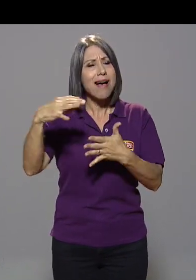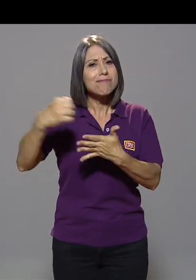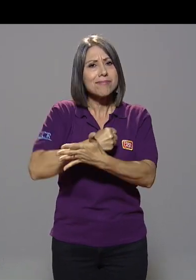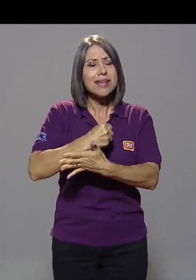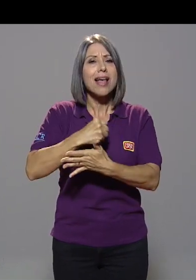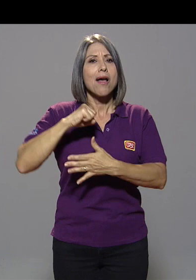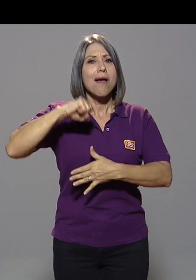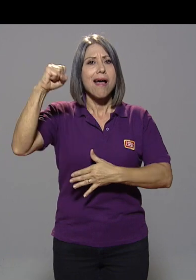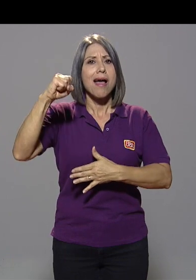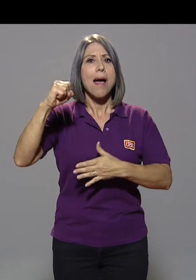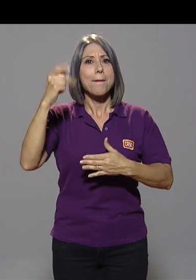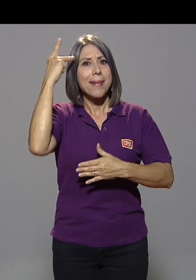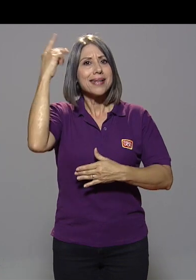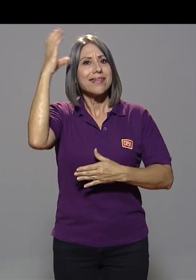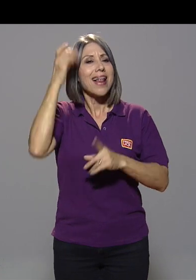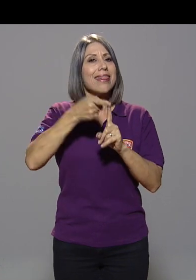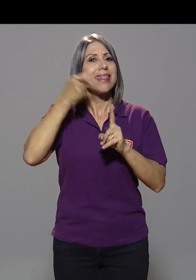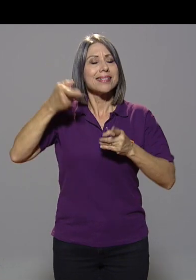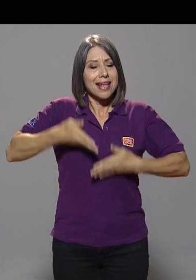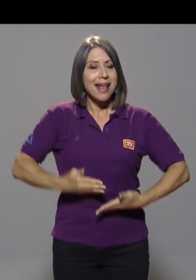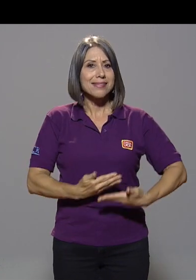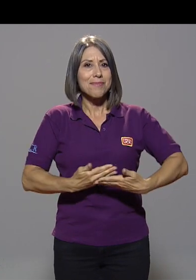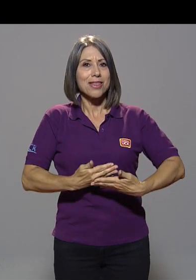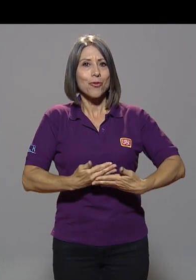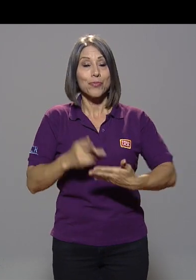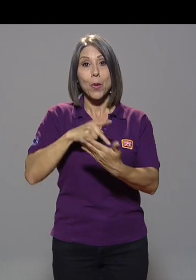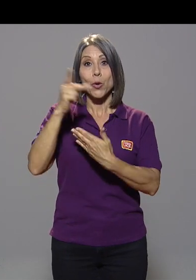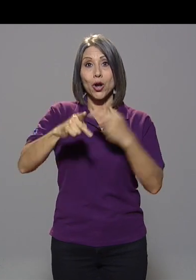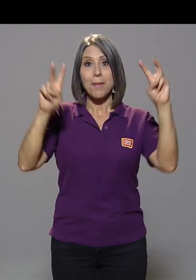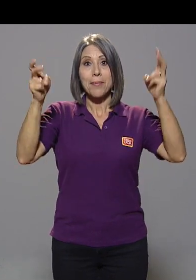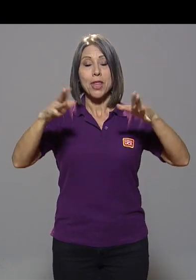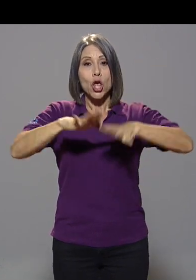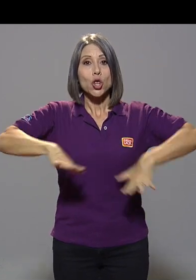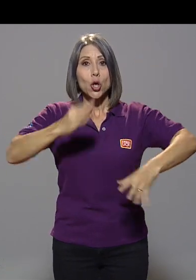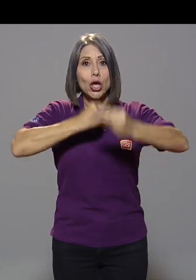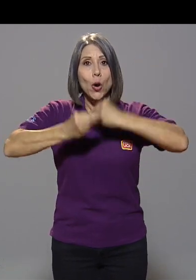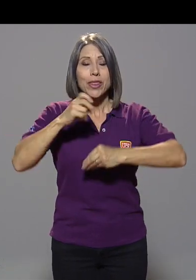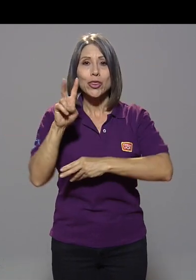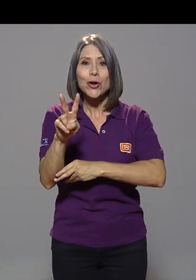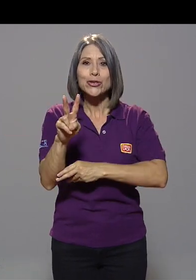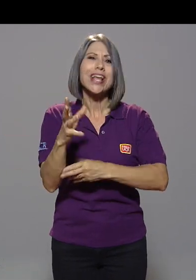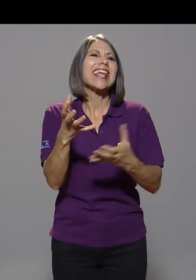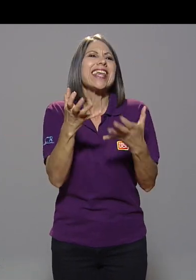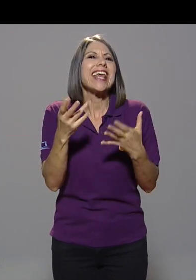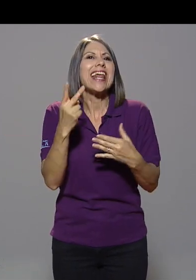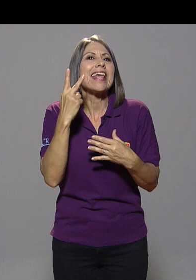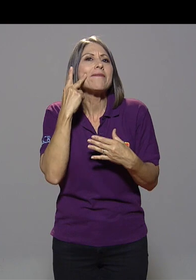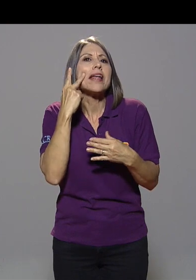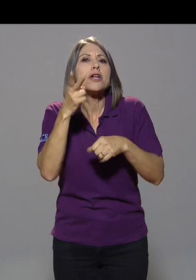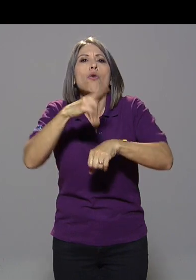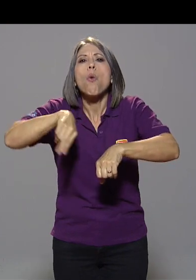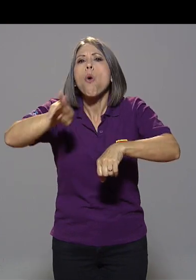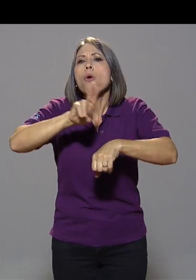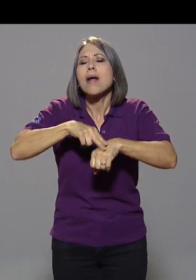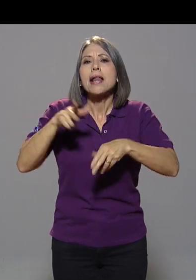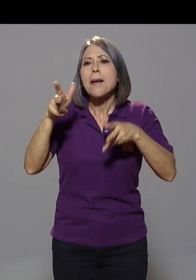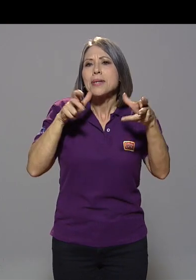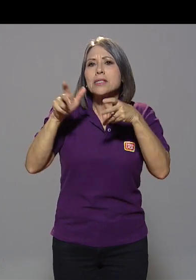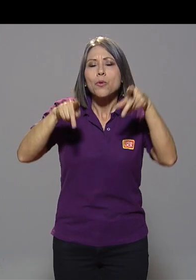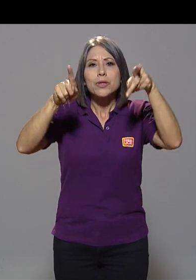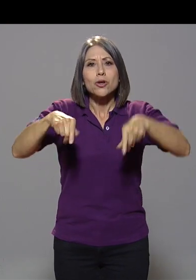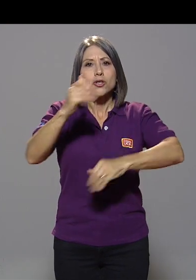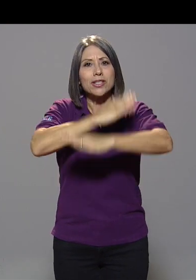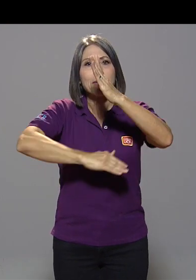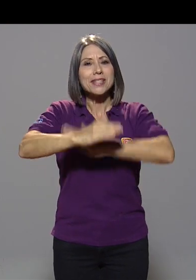cerebral desde su nacimiento. El programa, Donde Comen Dos, busca normalizar la percepción sobre las personas con